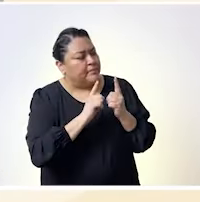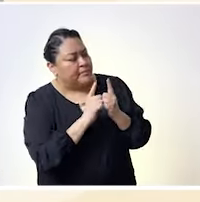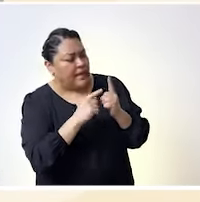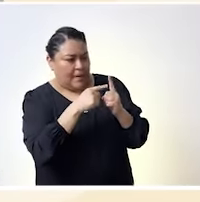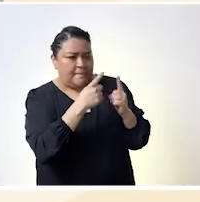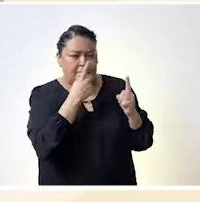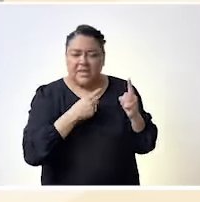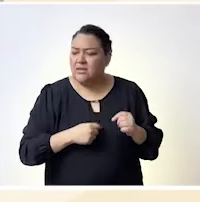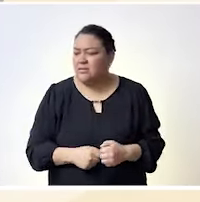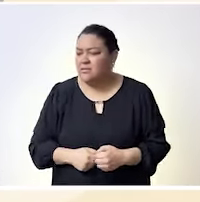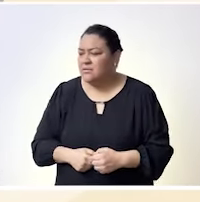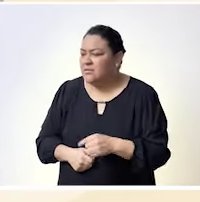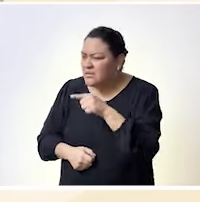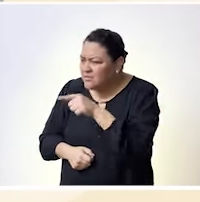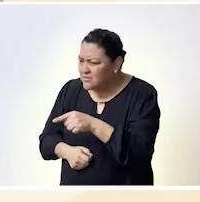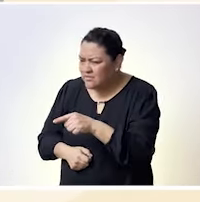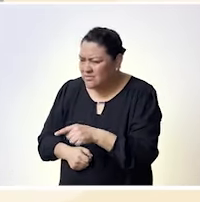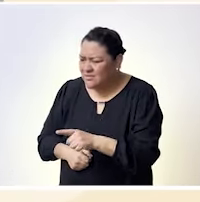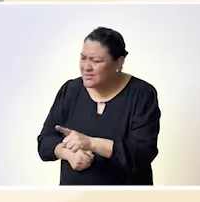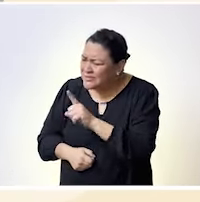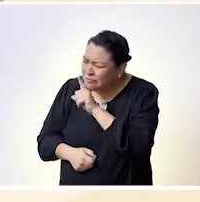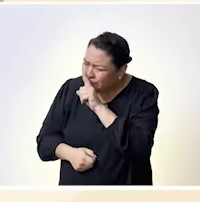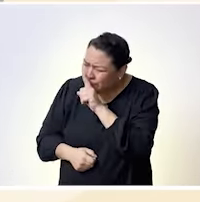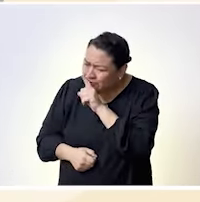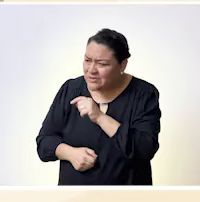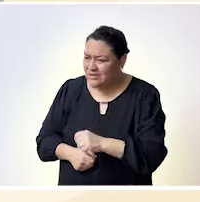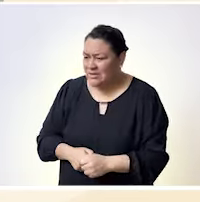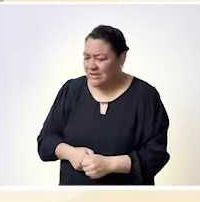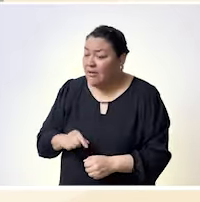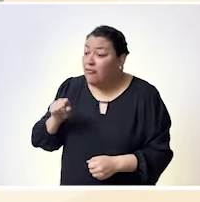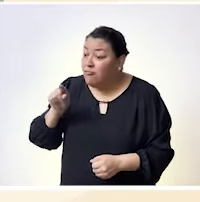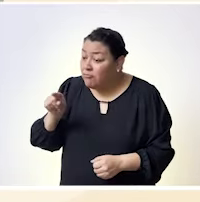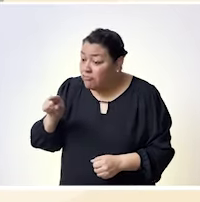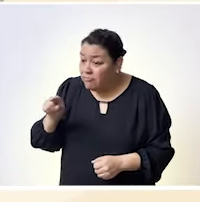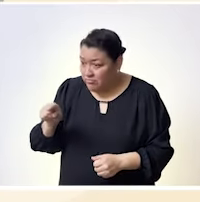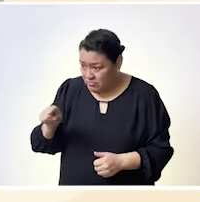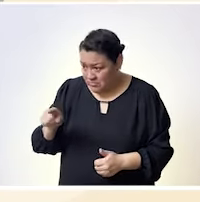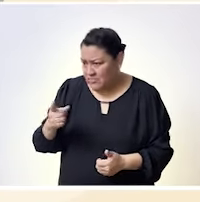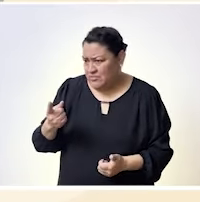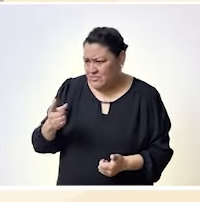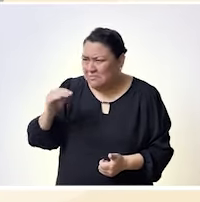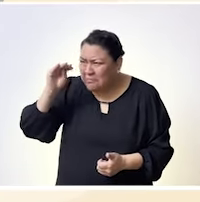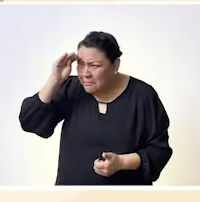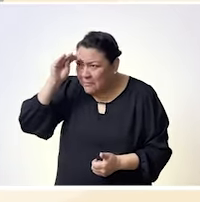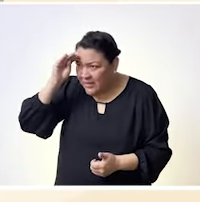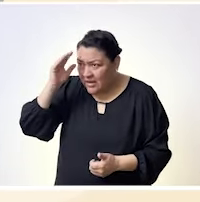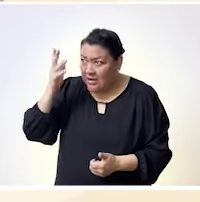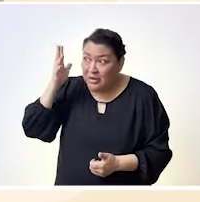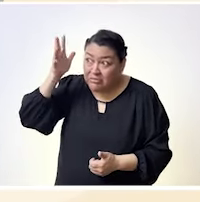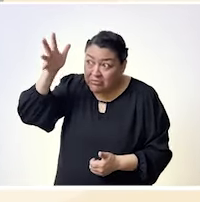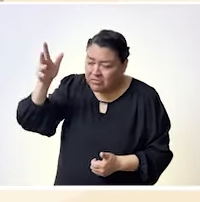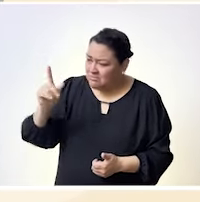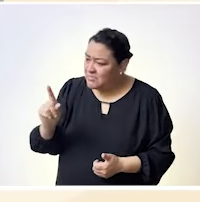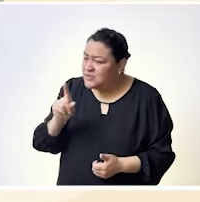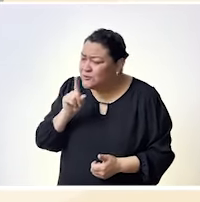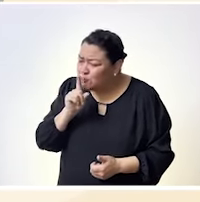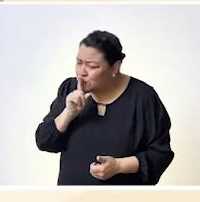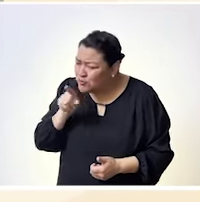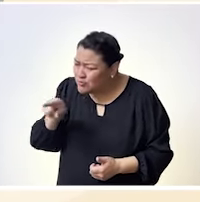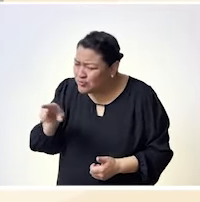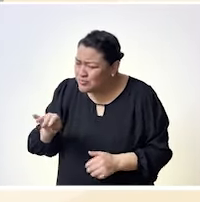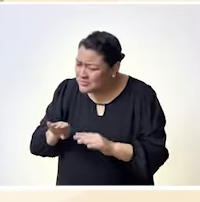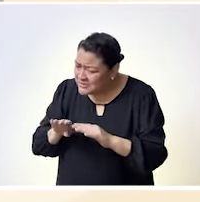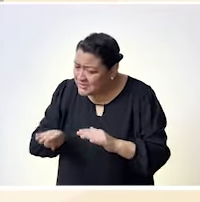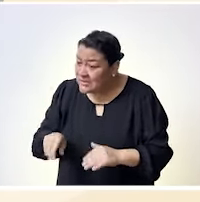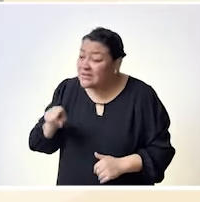habilidades para hacer cosas porque solo cree que nos podemos nada más embarazar y llevar una familia porque cree que